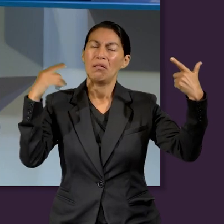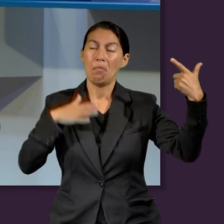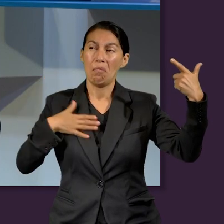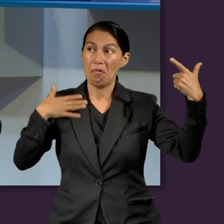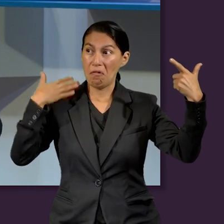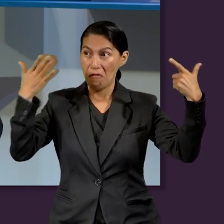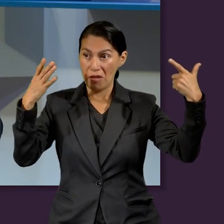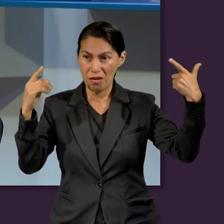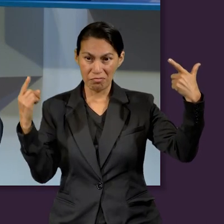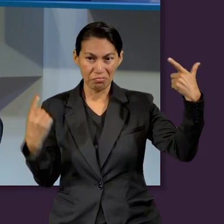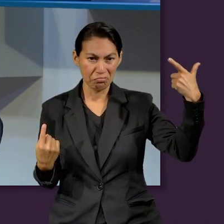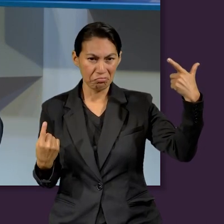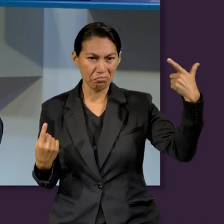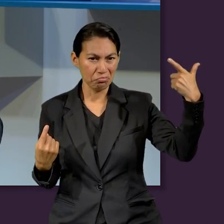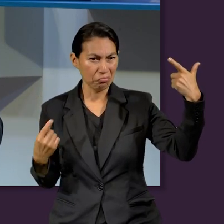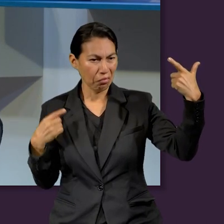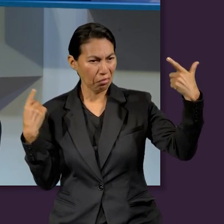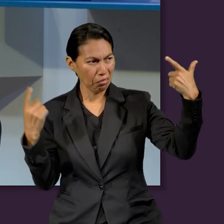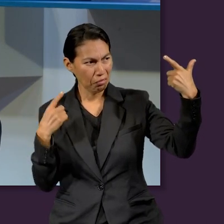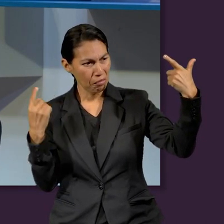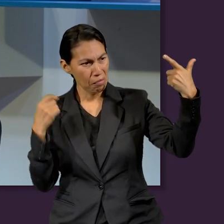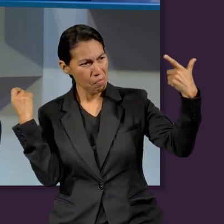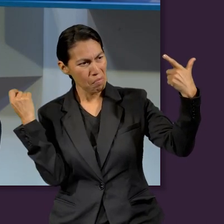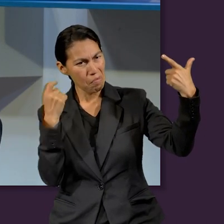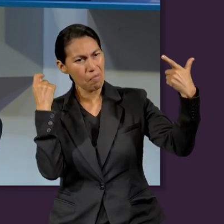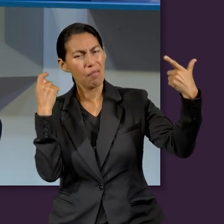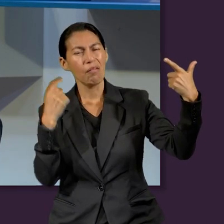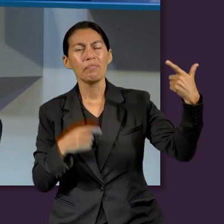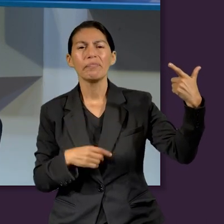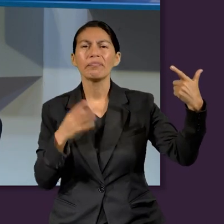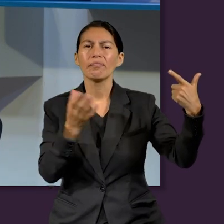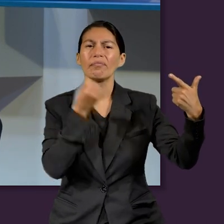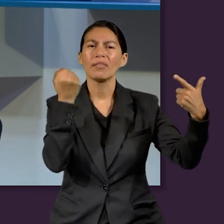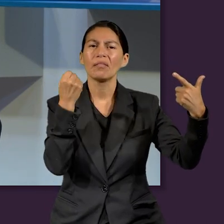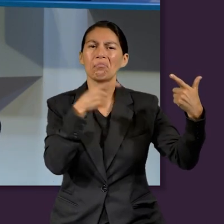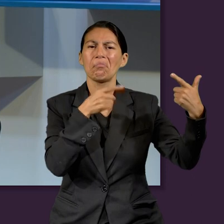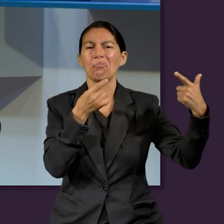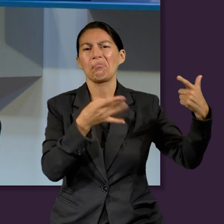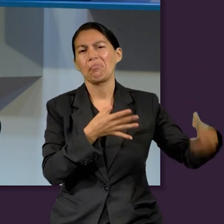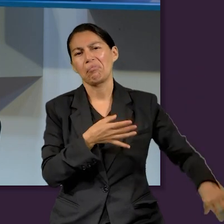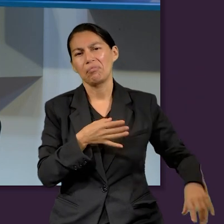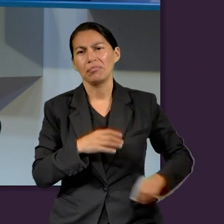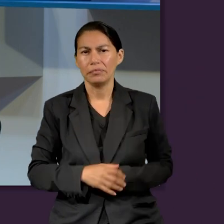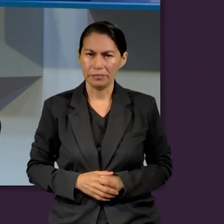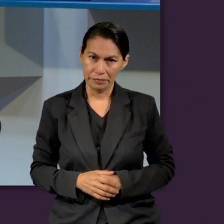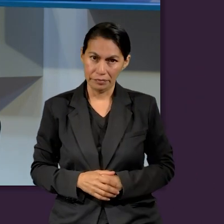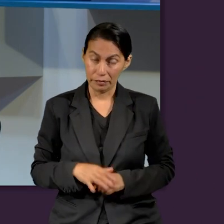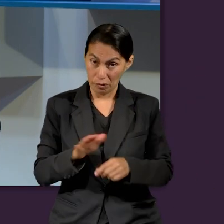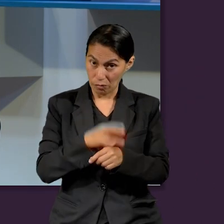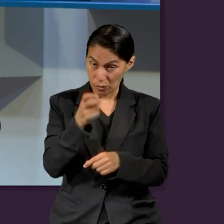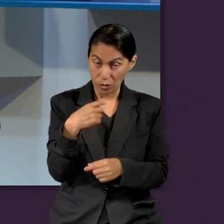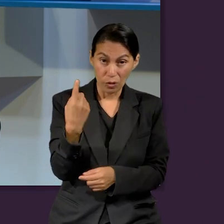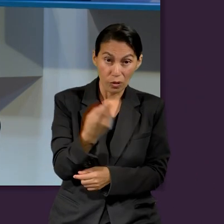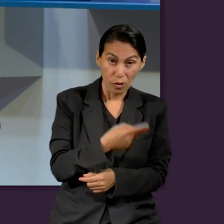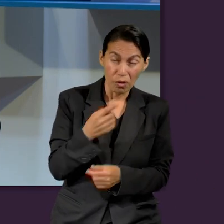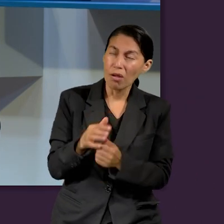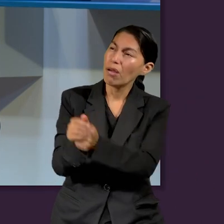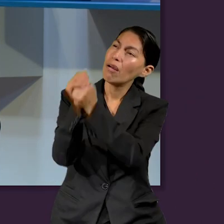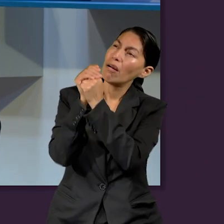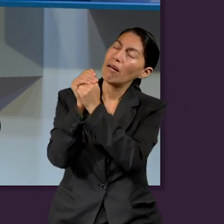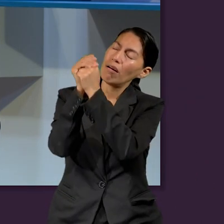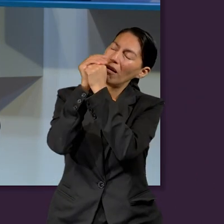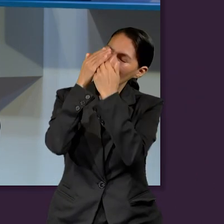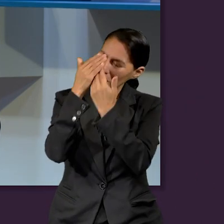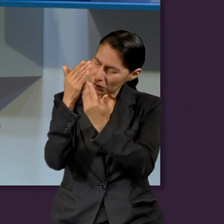de ese desafiante gigante, él demostró en quién confiaba. Así que, qué grande